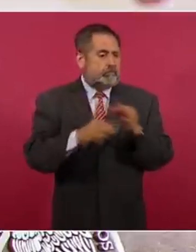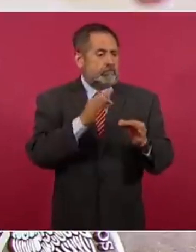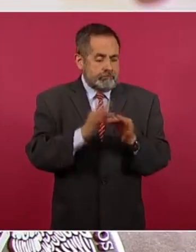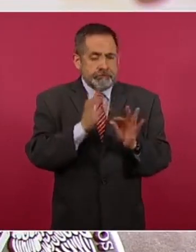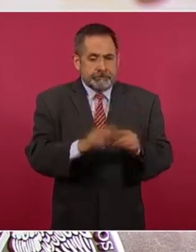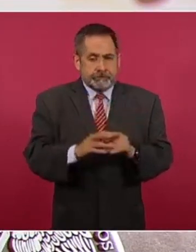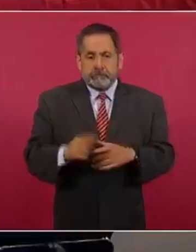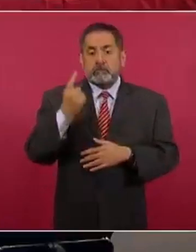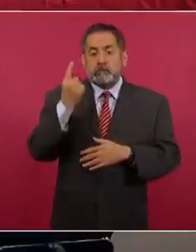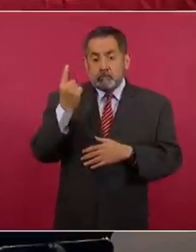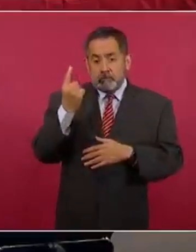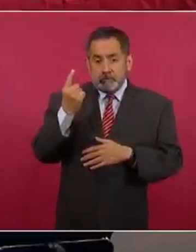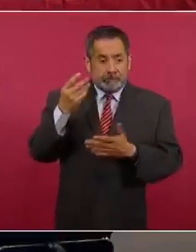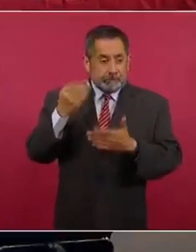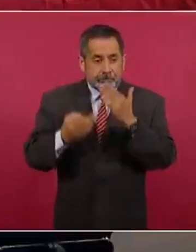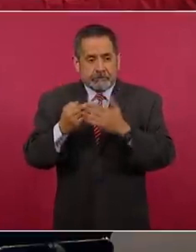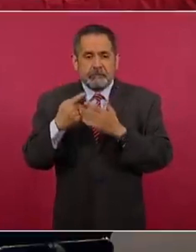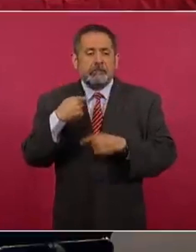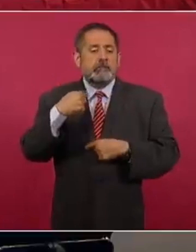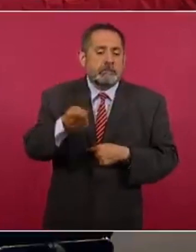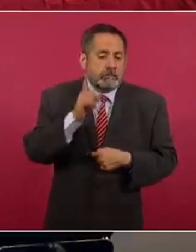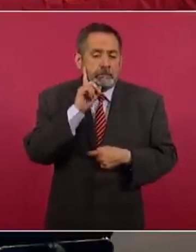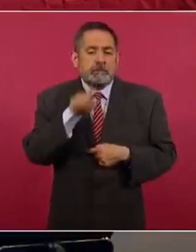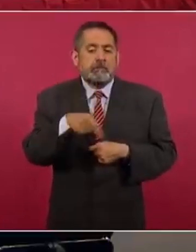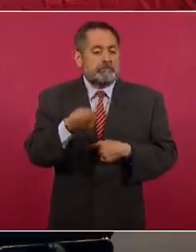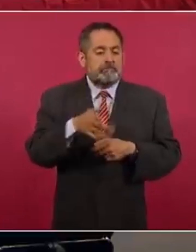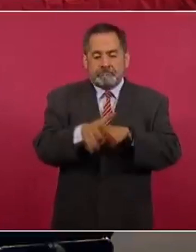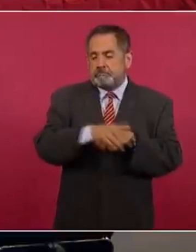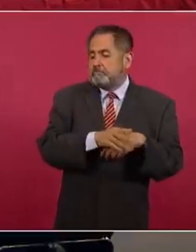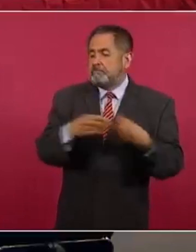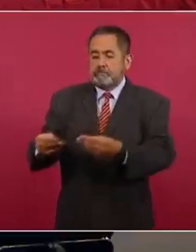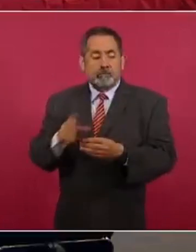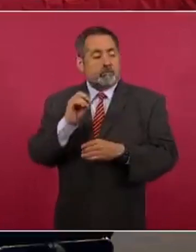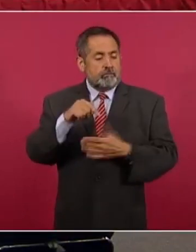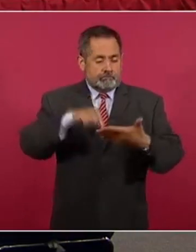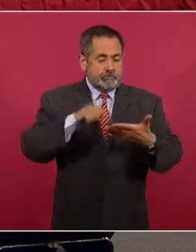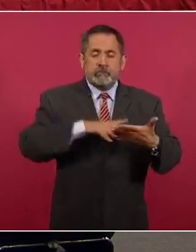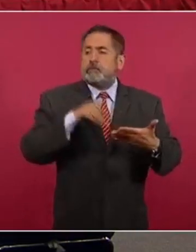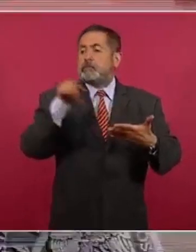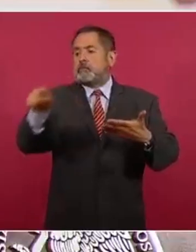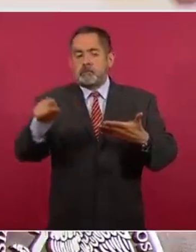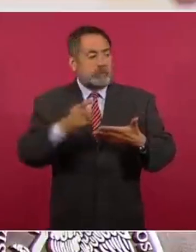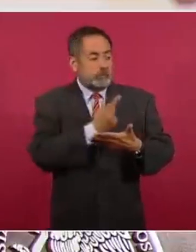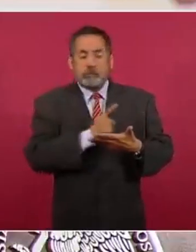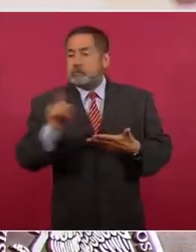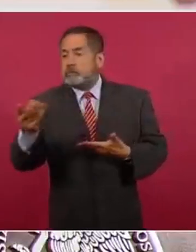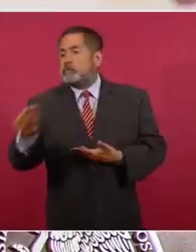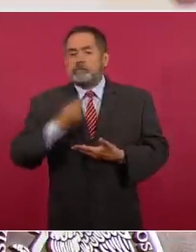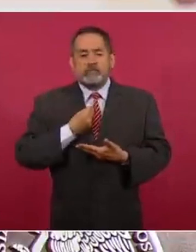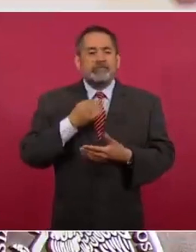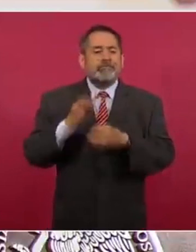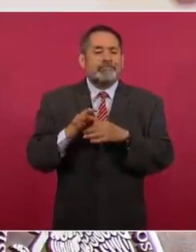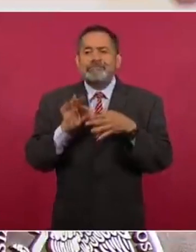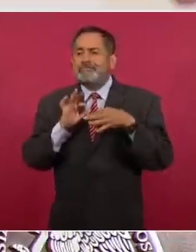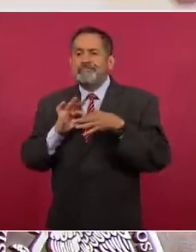resuelve al día siguiente o en otra unidad. Es lo bueno de tener un esquema que funciona como un solo sistema